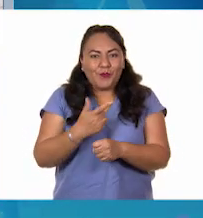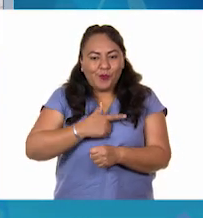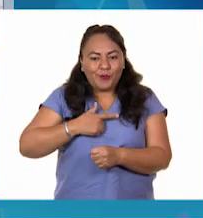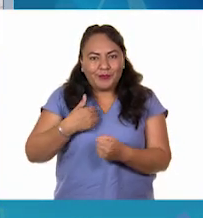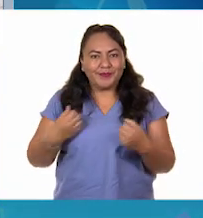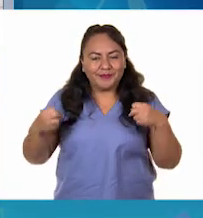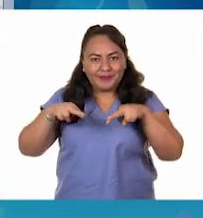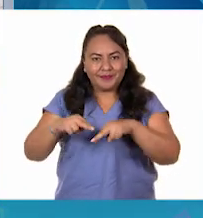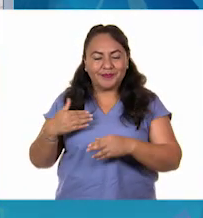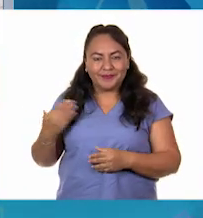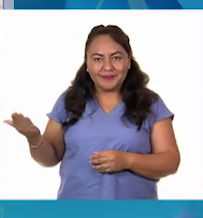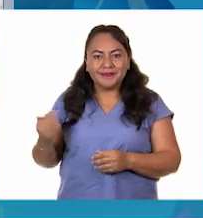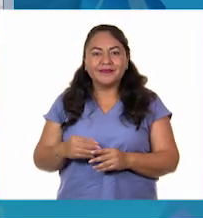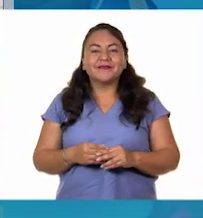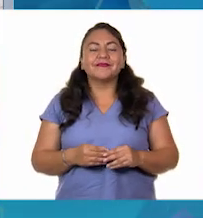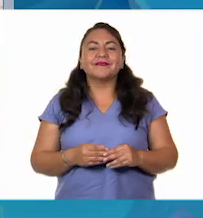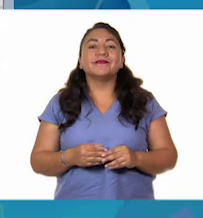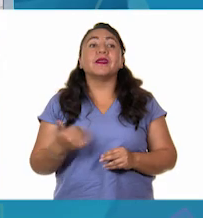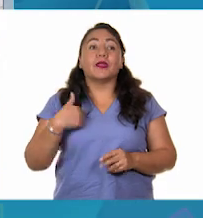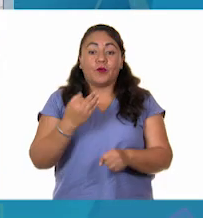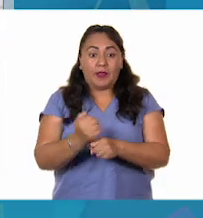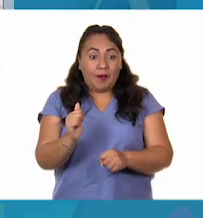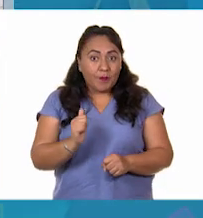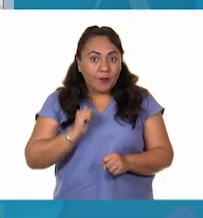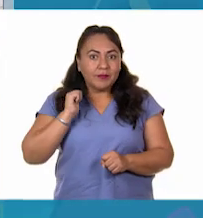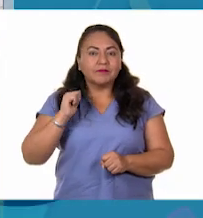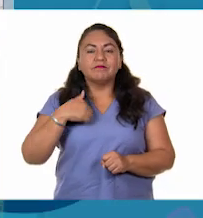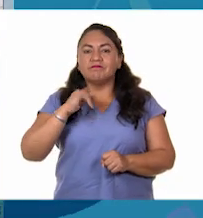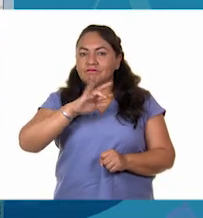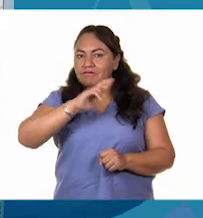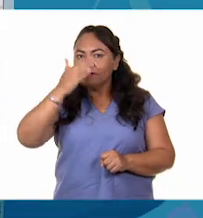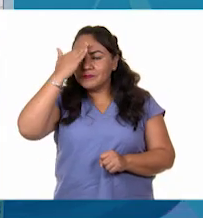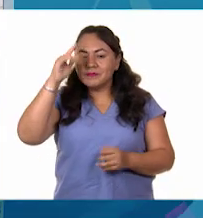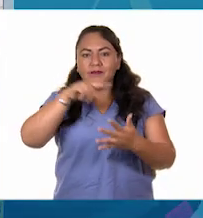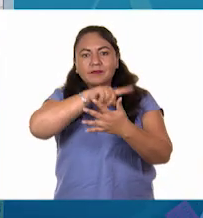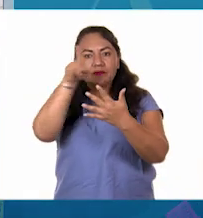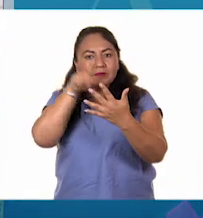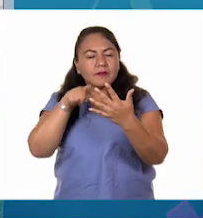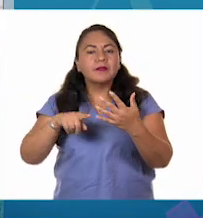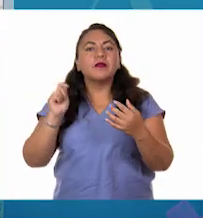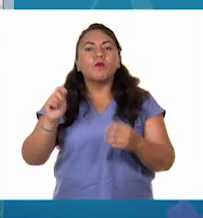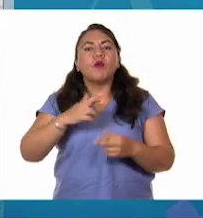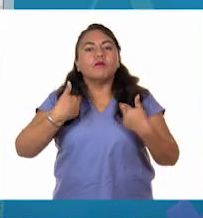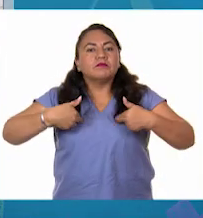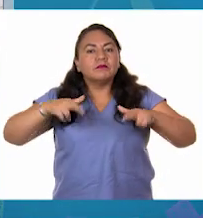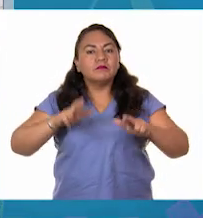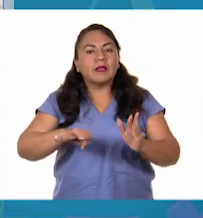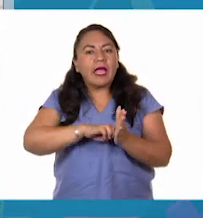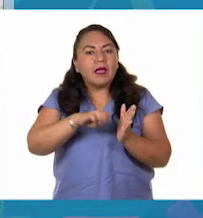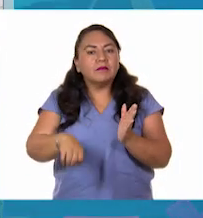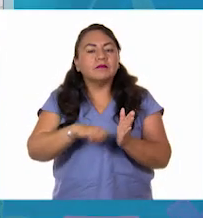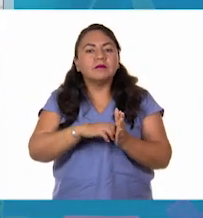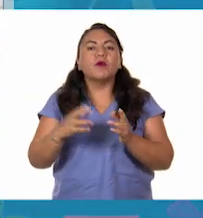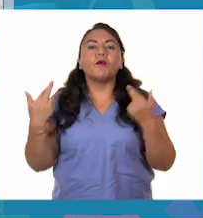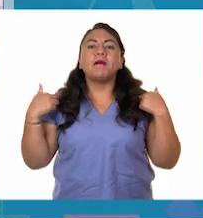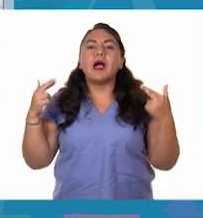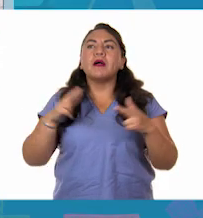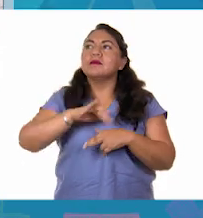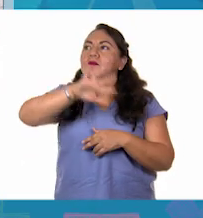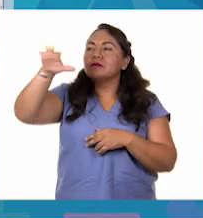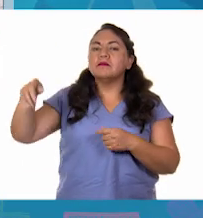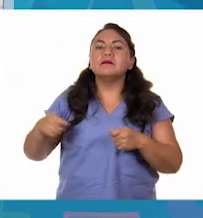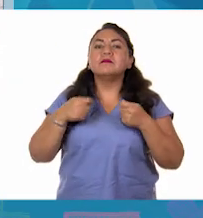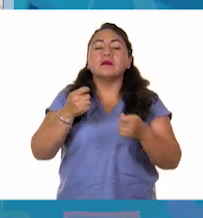de estar aquí con usted. Y aprovecho para reconocer por ser ejemplo y representar a todos esos docentes que invirtieron